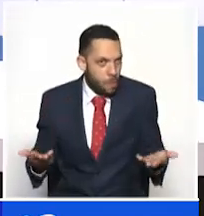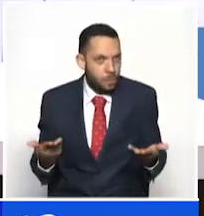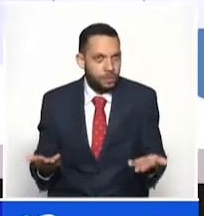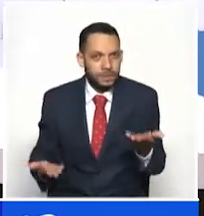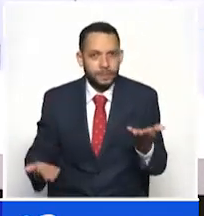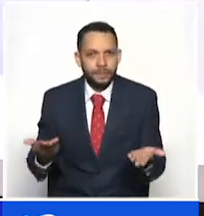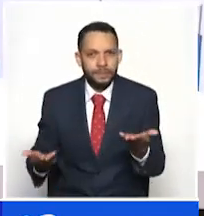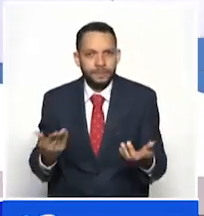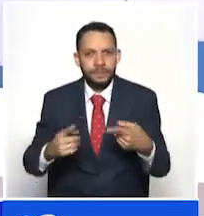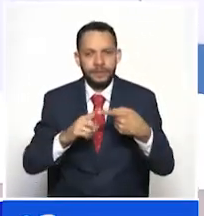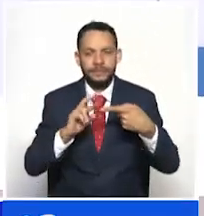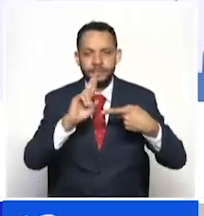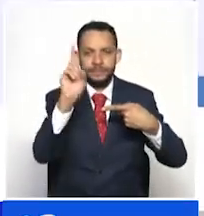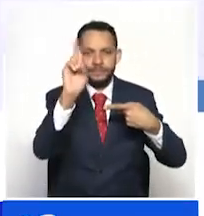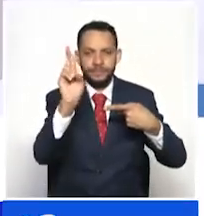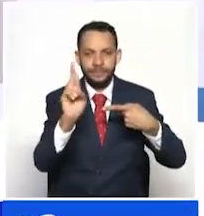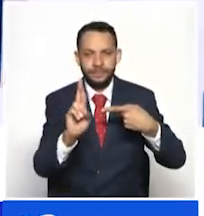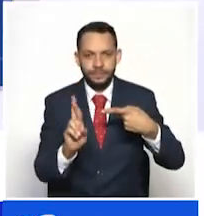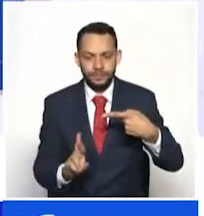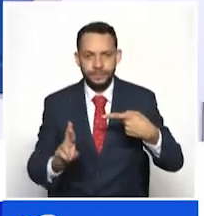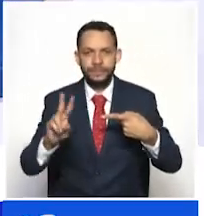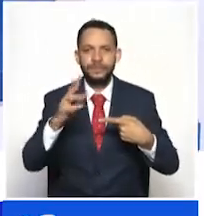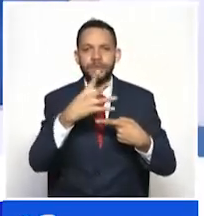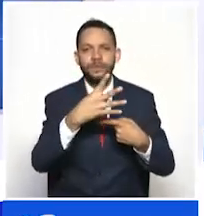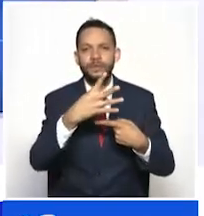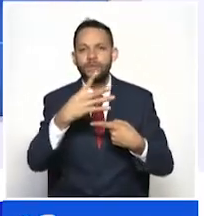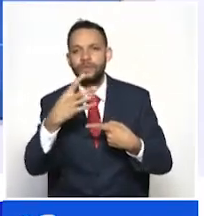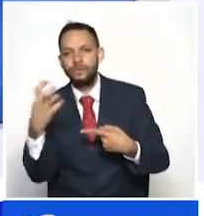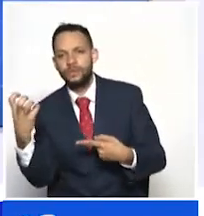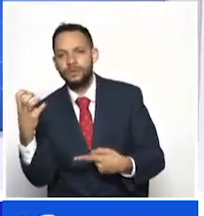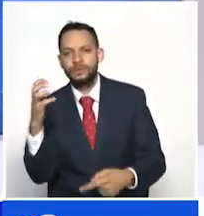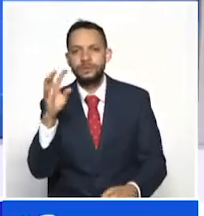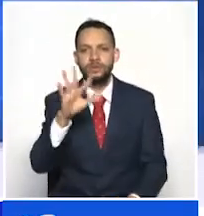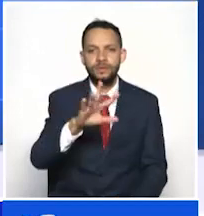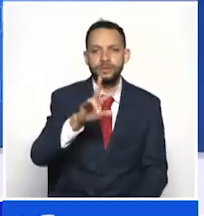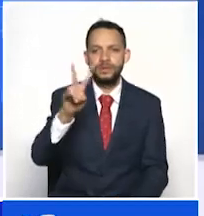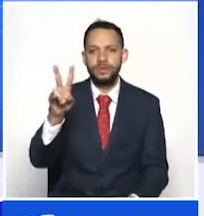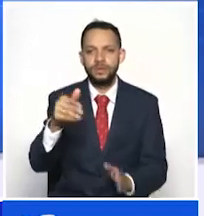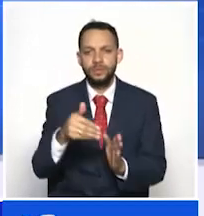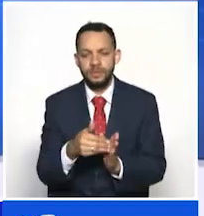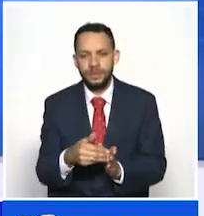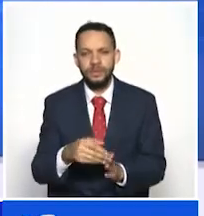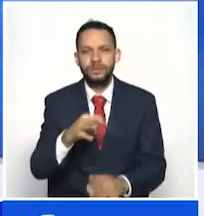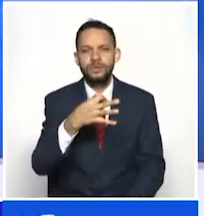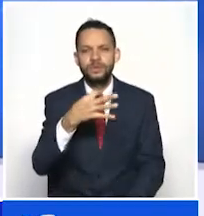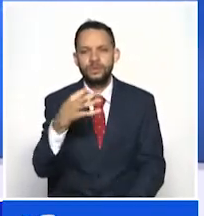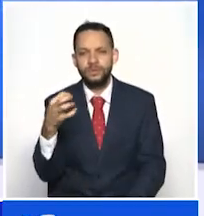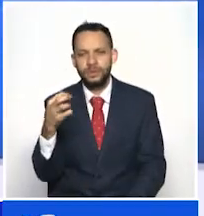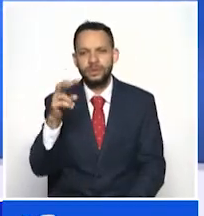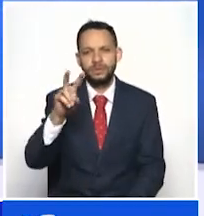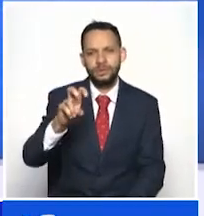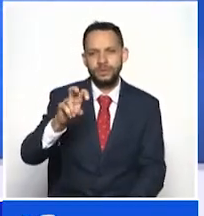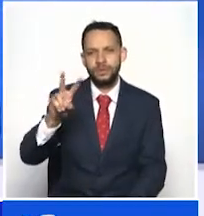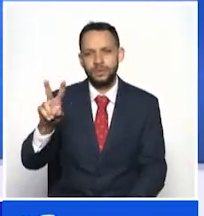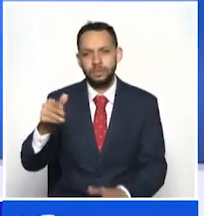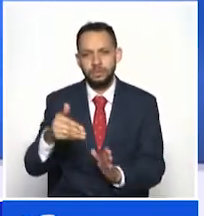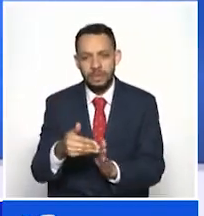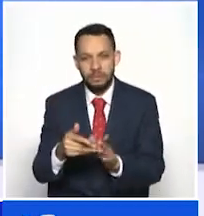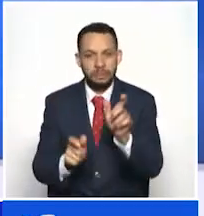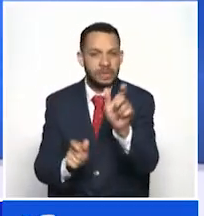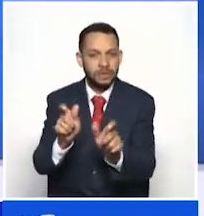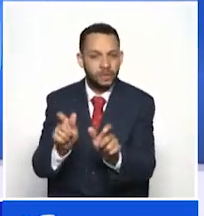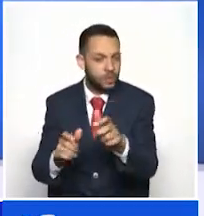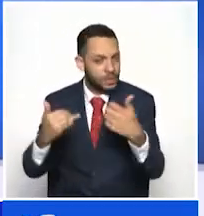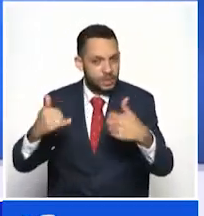con Rizaralda, hasta el momento tenemos 452.878 dosis aplicadas en el